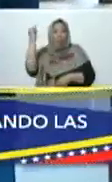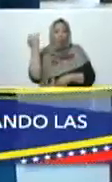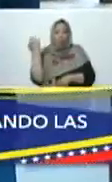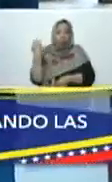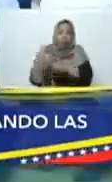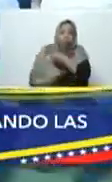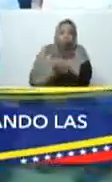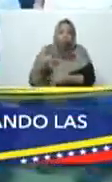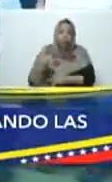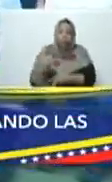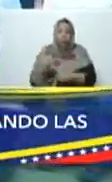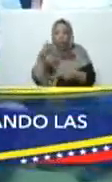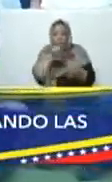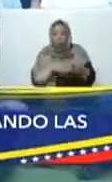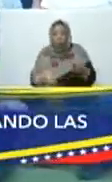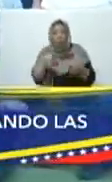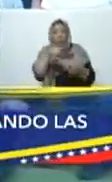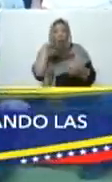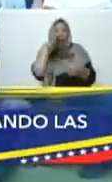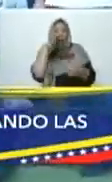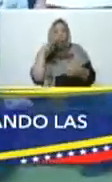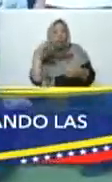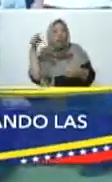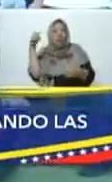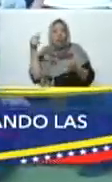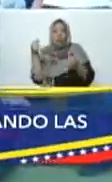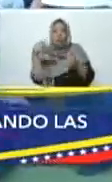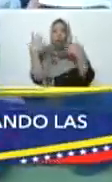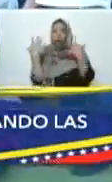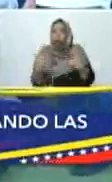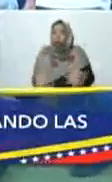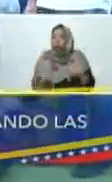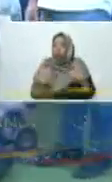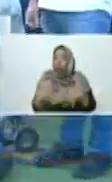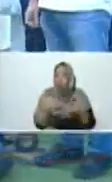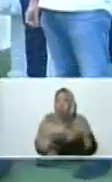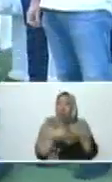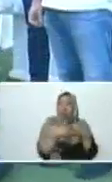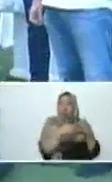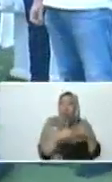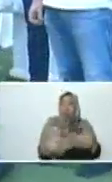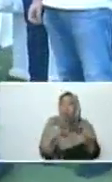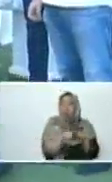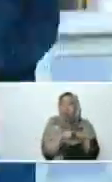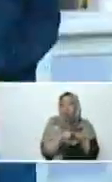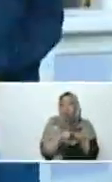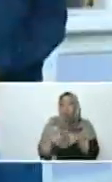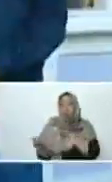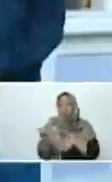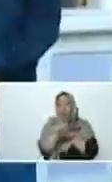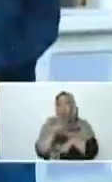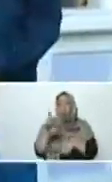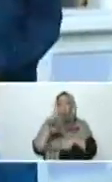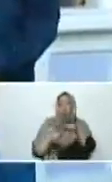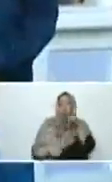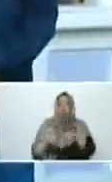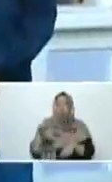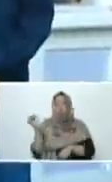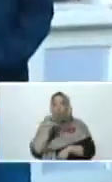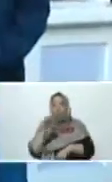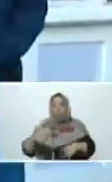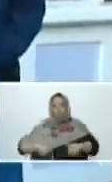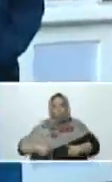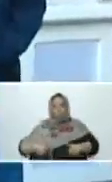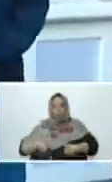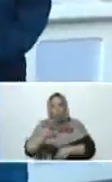costaban billete afuera, en Francia y en Estados Unidos, por ruedas nuestras. Y recuperar todo el equipo de trenes con esfuerzo